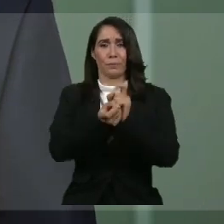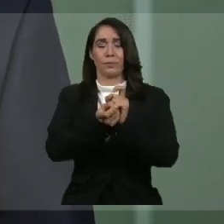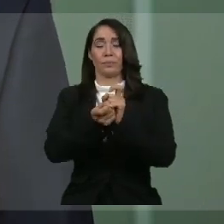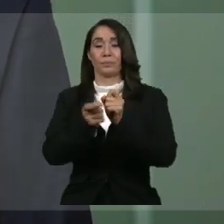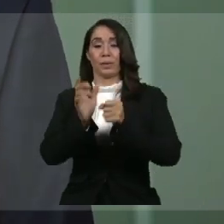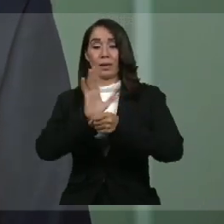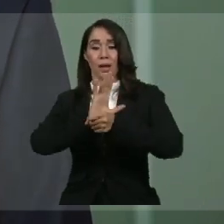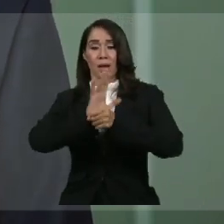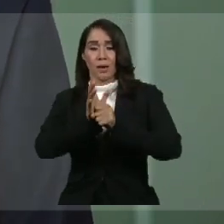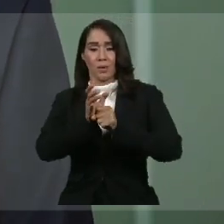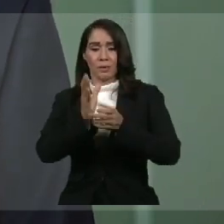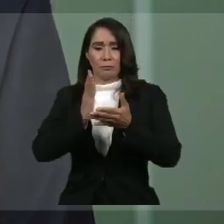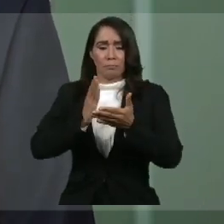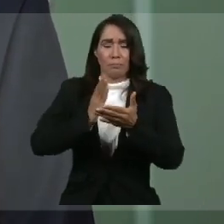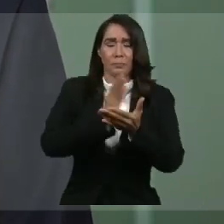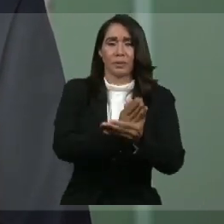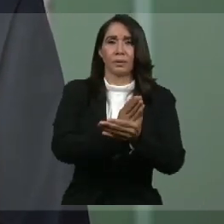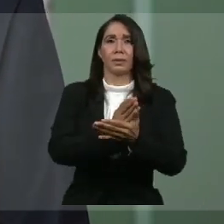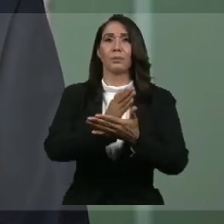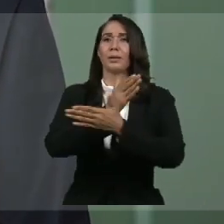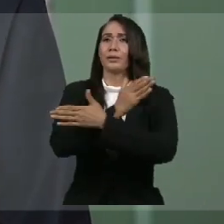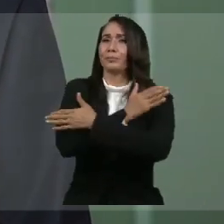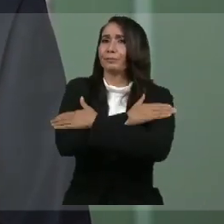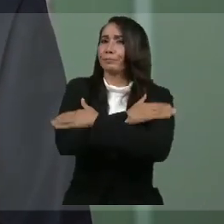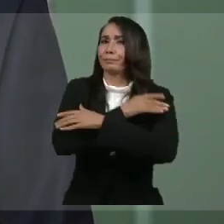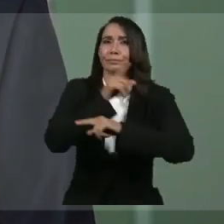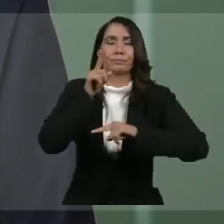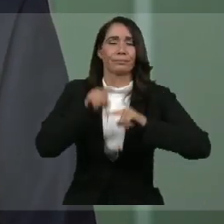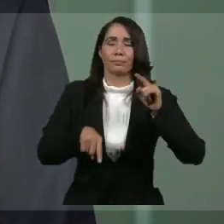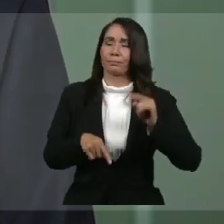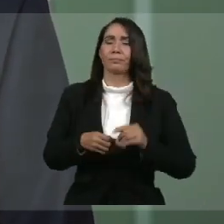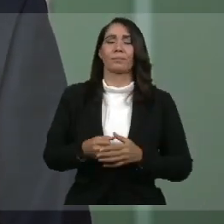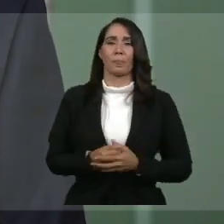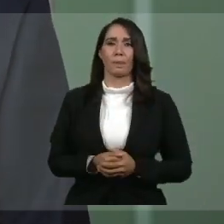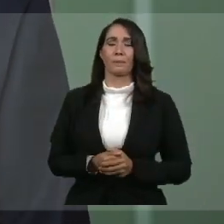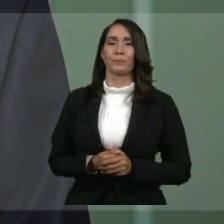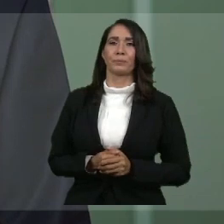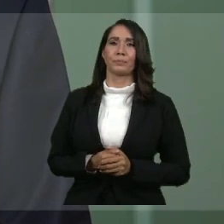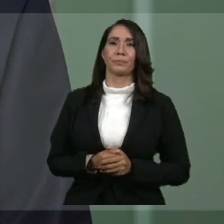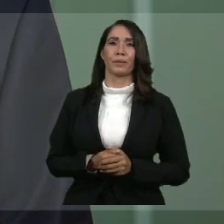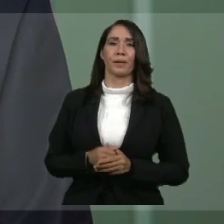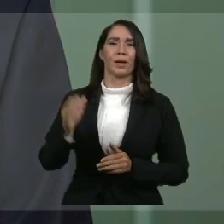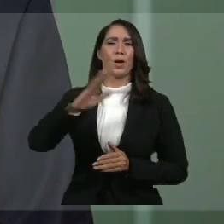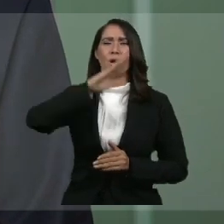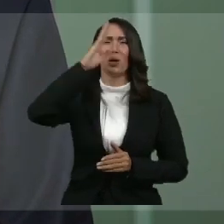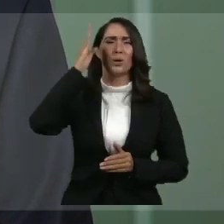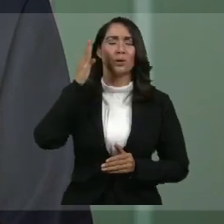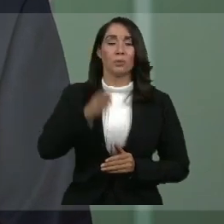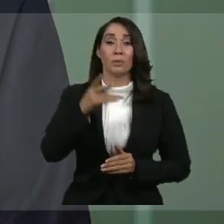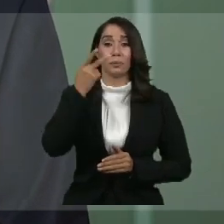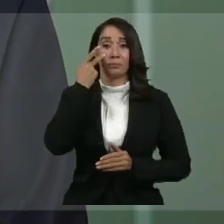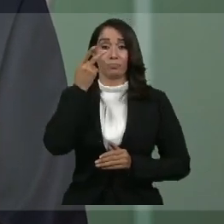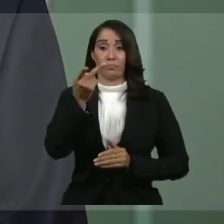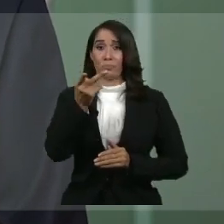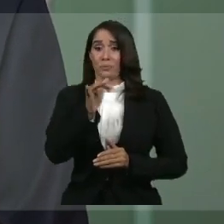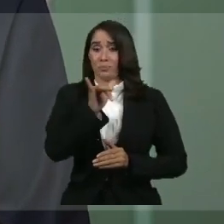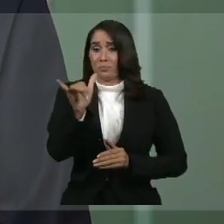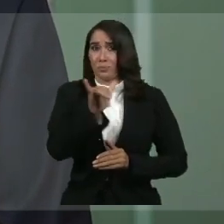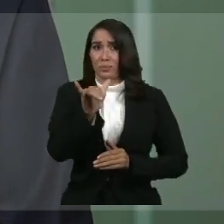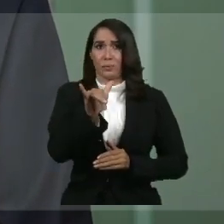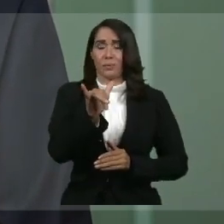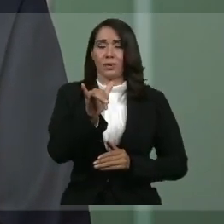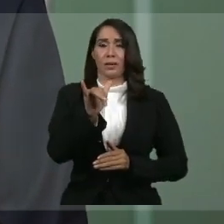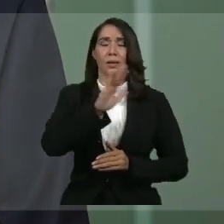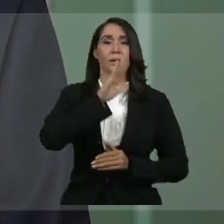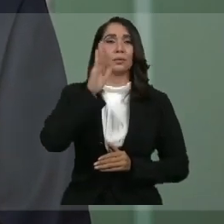de frenar hasta los abrazos. Realmente nunca habíamos vivido nada igual y sin embargo